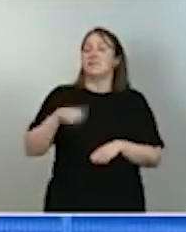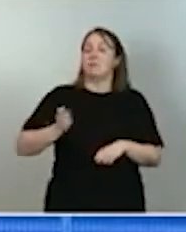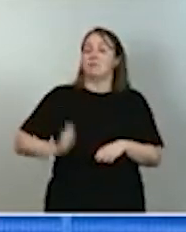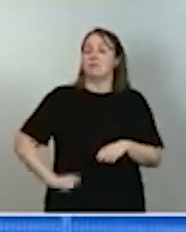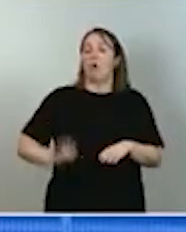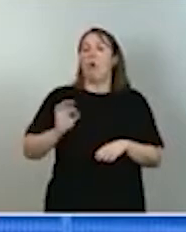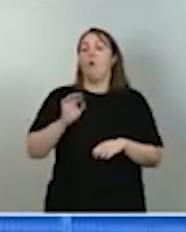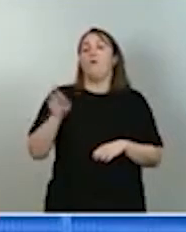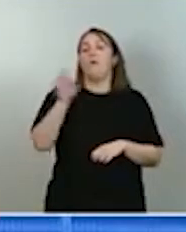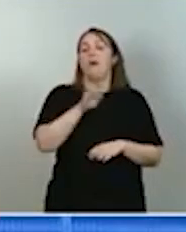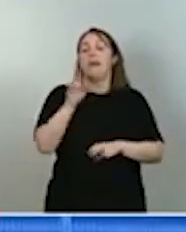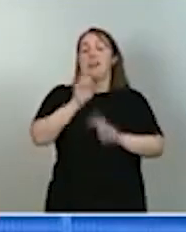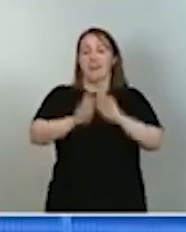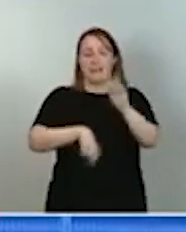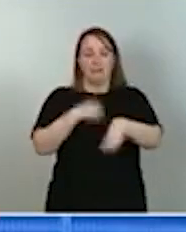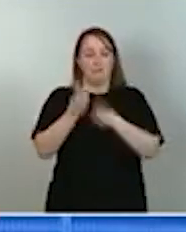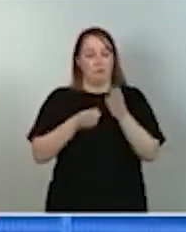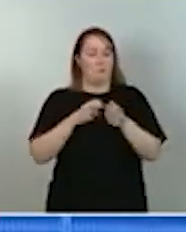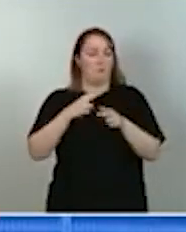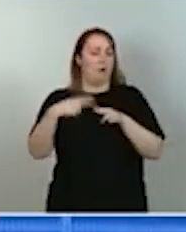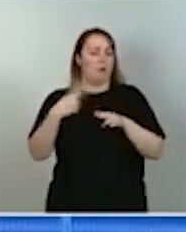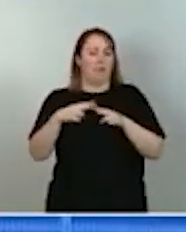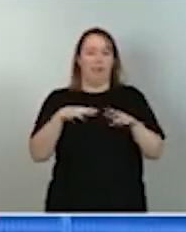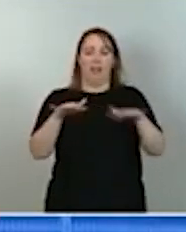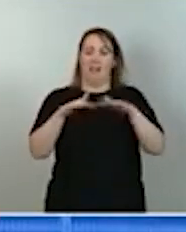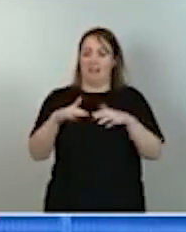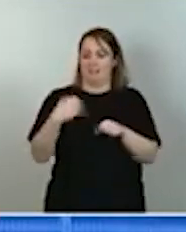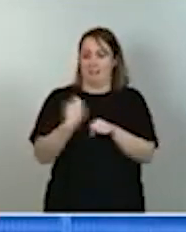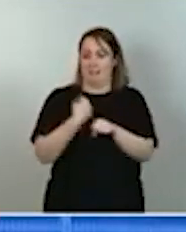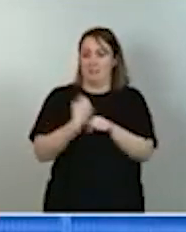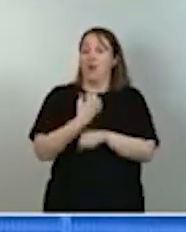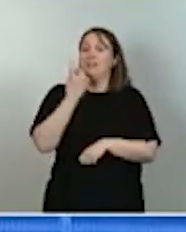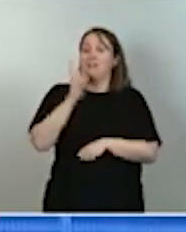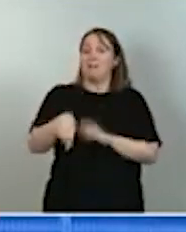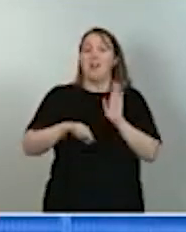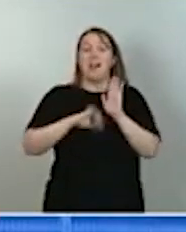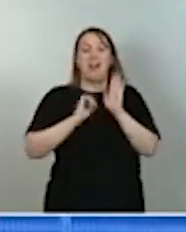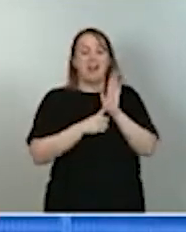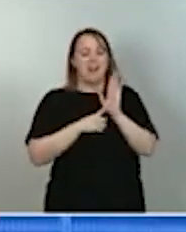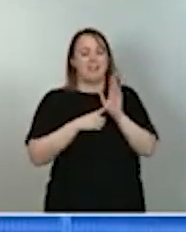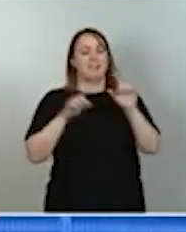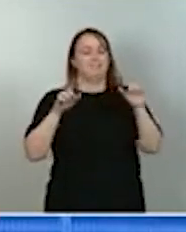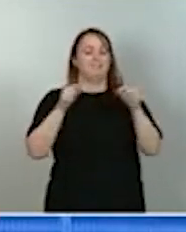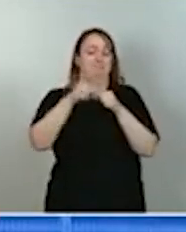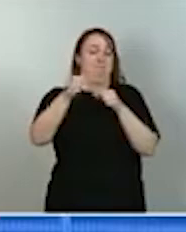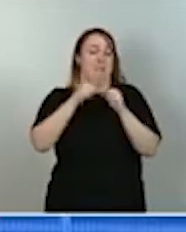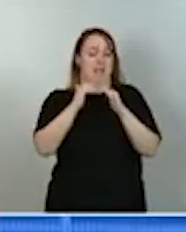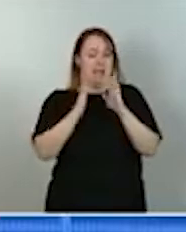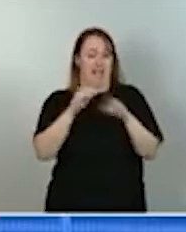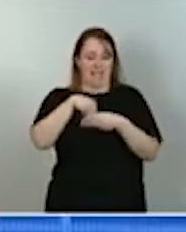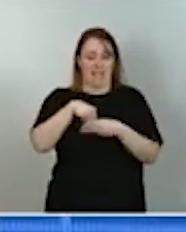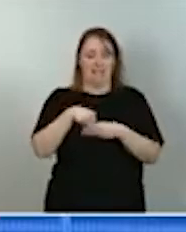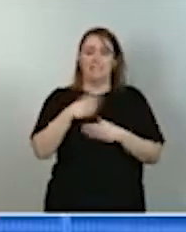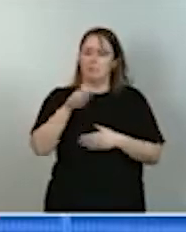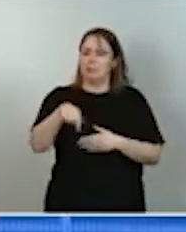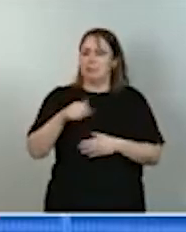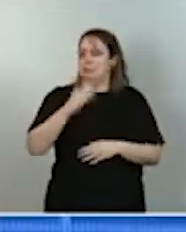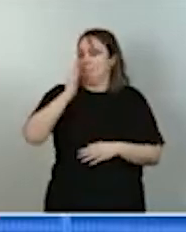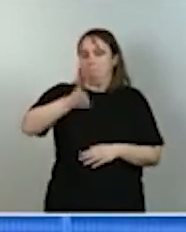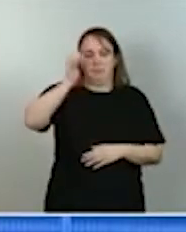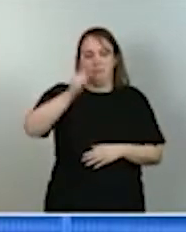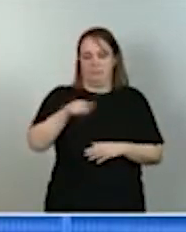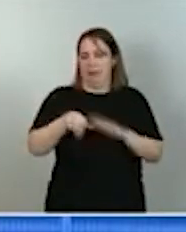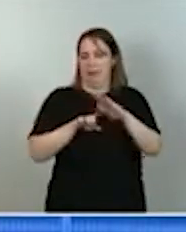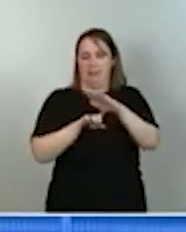políticas activas de empleo, para no mencionar la ley de teletrabajo, que sin duda tiene un impacto muy significativo en el desarrollo de estas nuevas